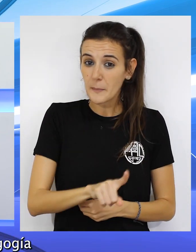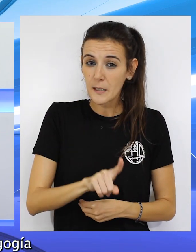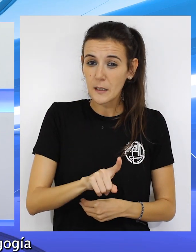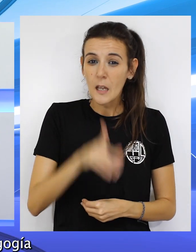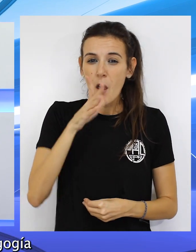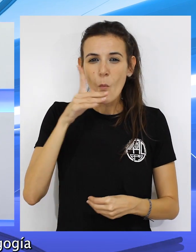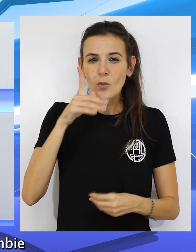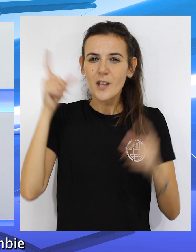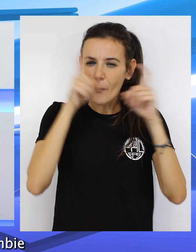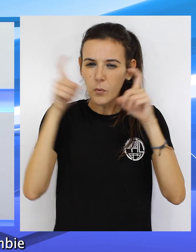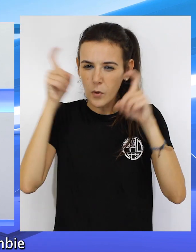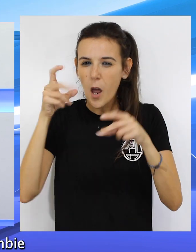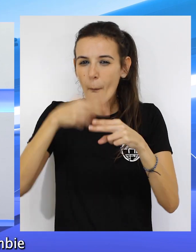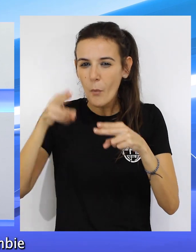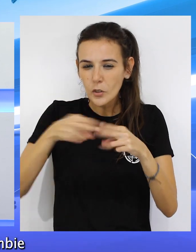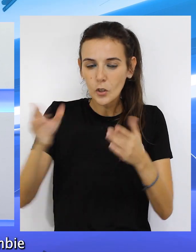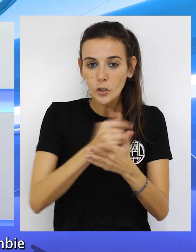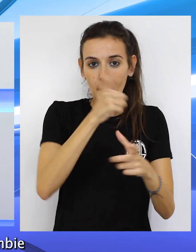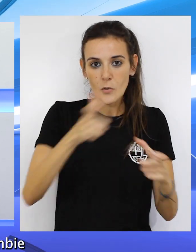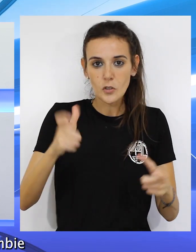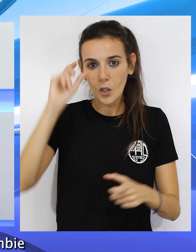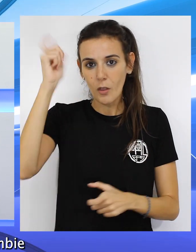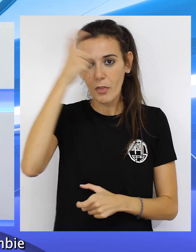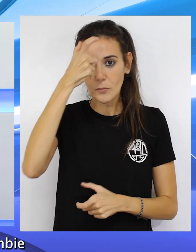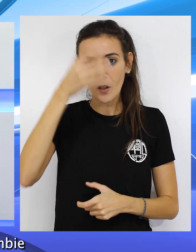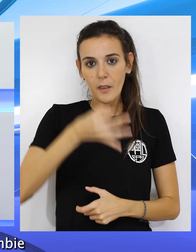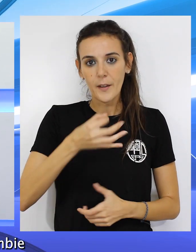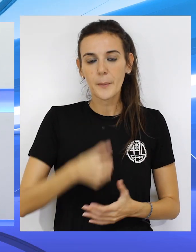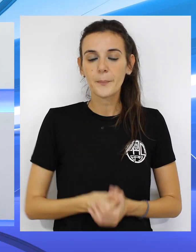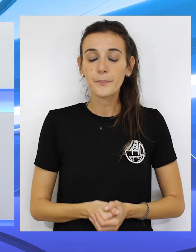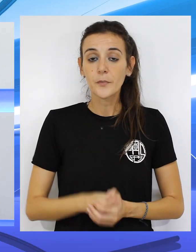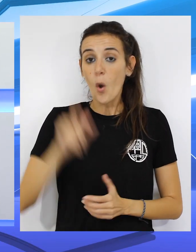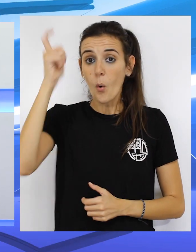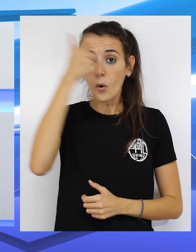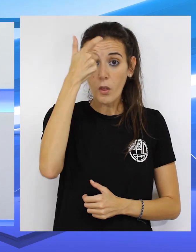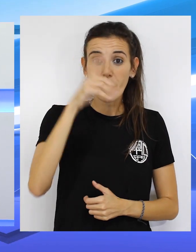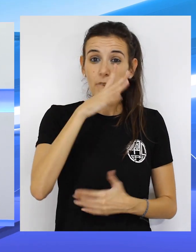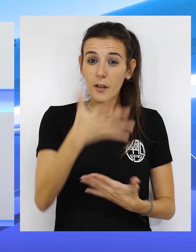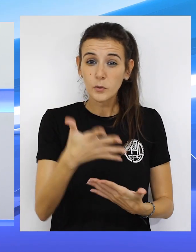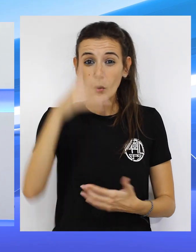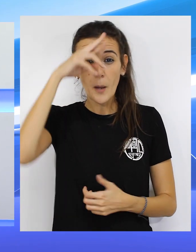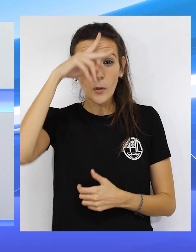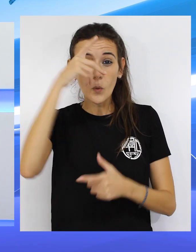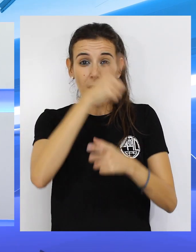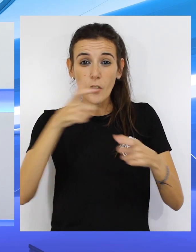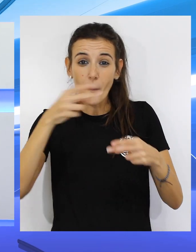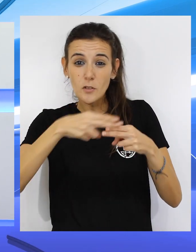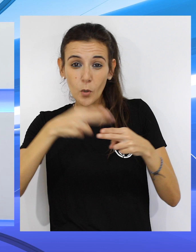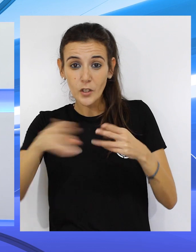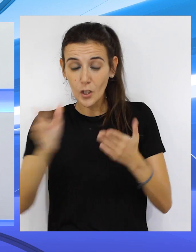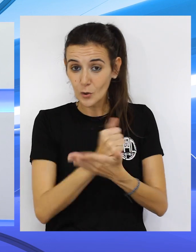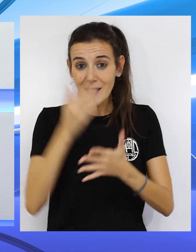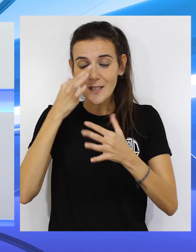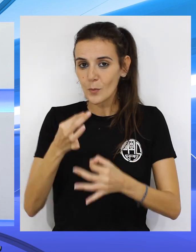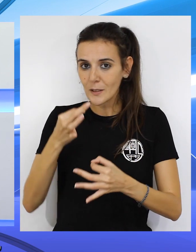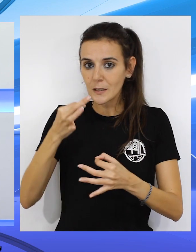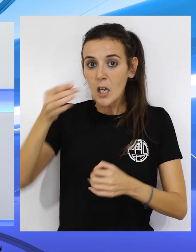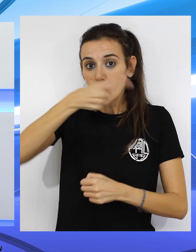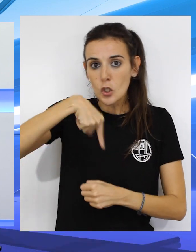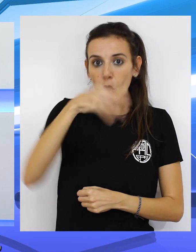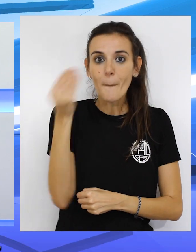pedagogía por parte de los políticos para que la ciudadanía cambie el concepto. Cambie un concepto, haya una preocupación por la política y seguramente mejoraremos.